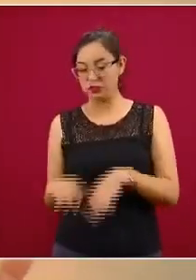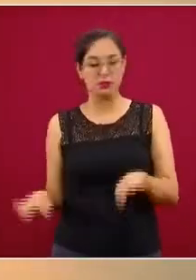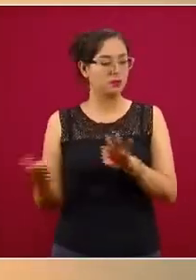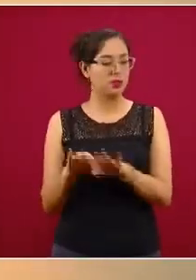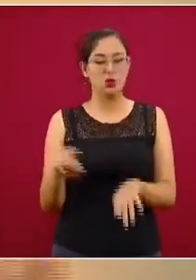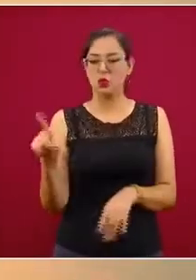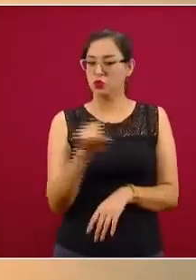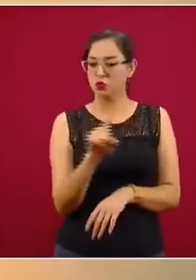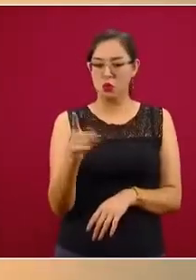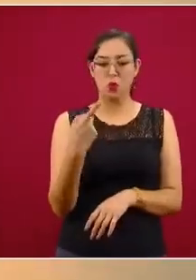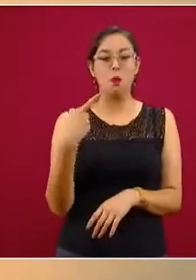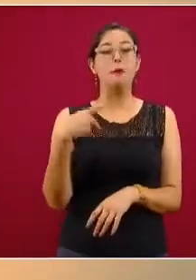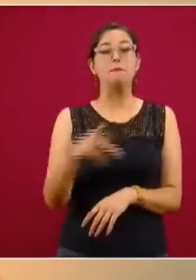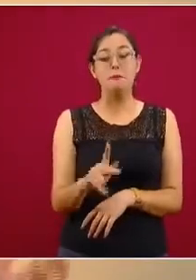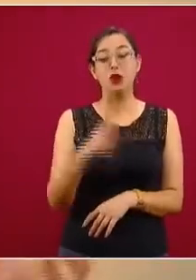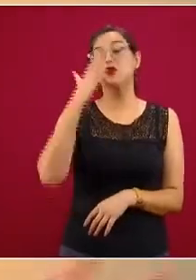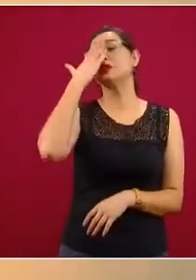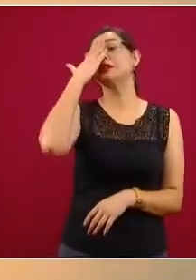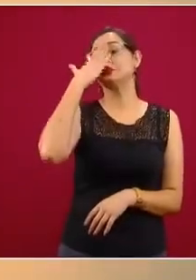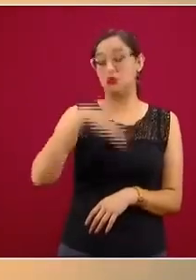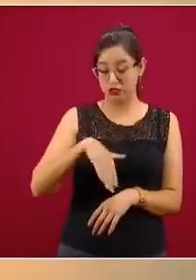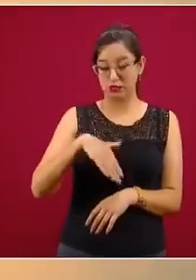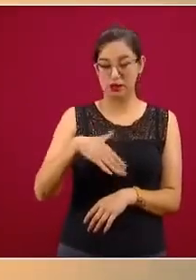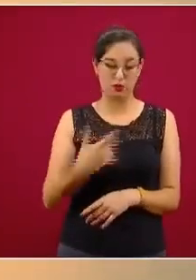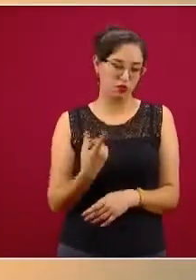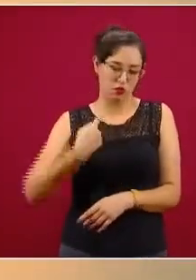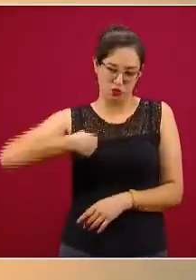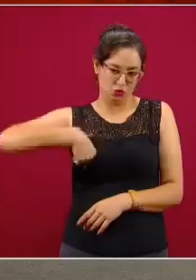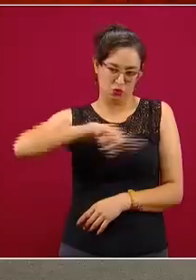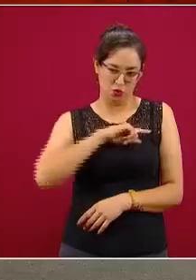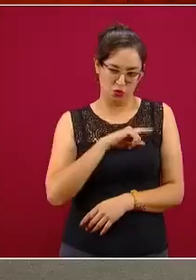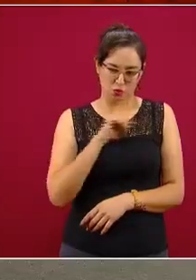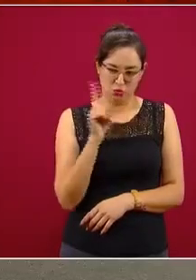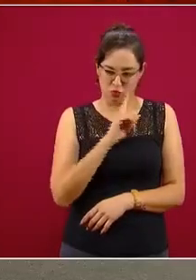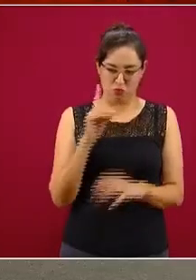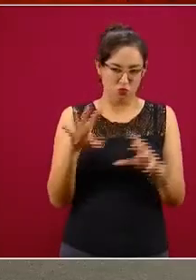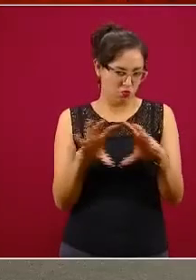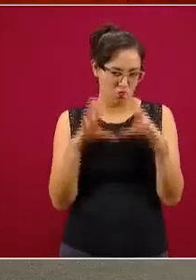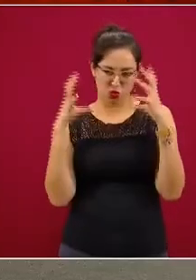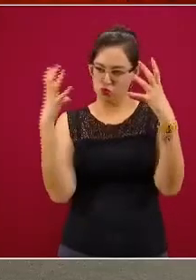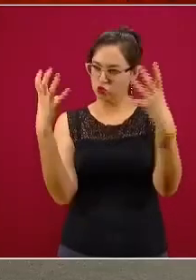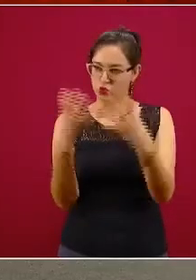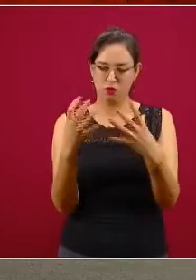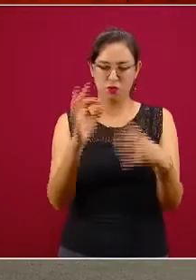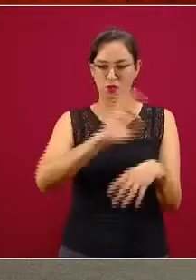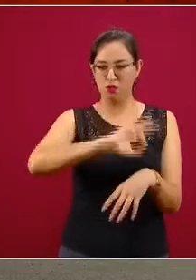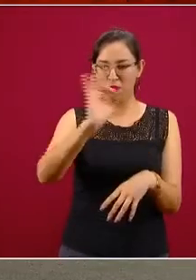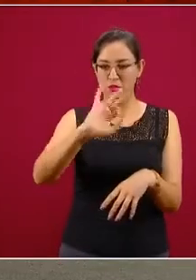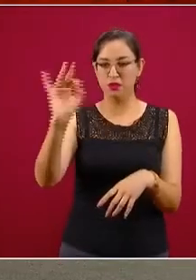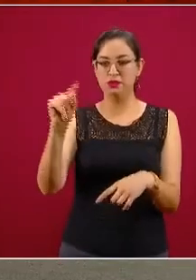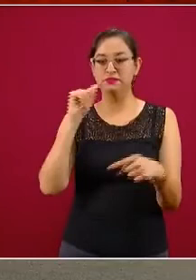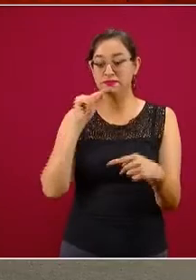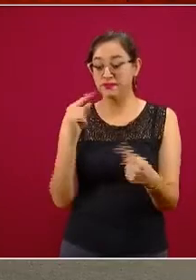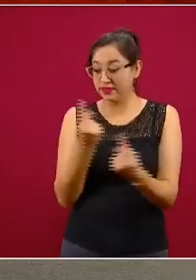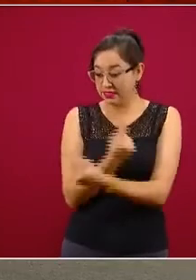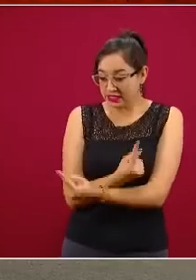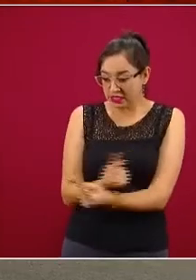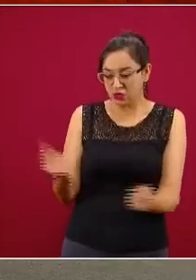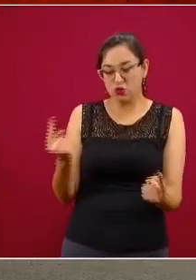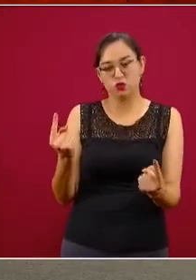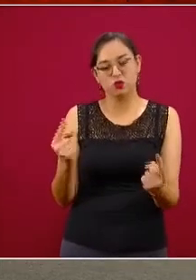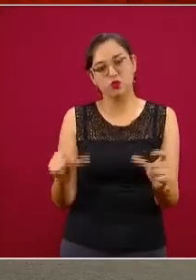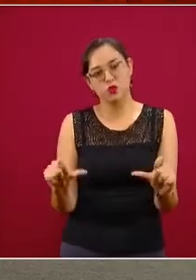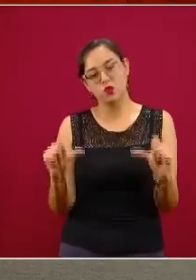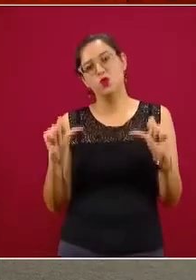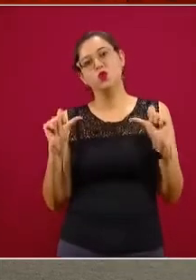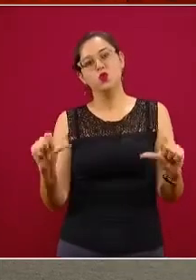no lo decimos nosotros, lo dicen todas las estadísticas mundiales, es que a los niños afortunadamente